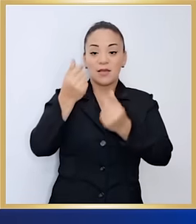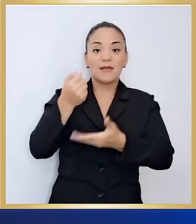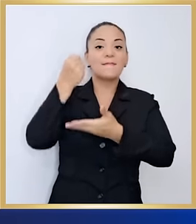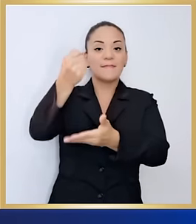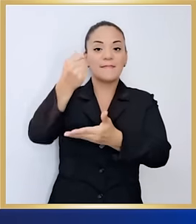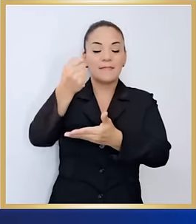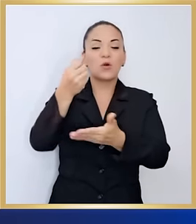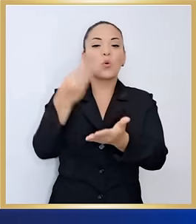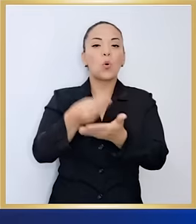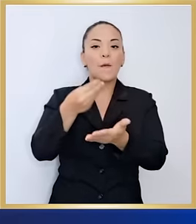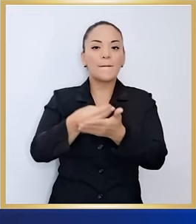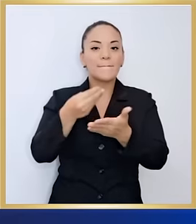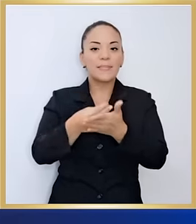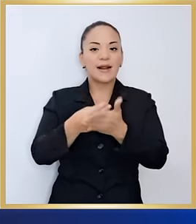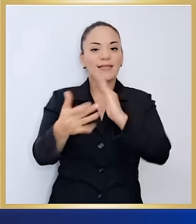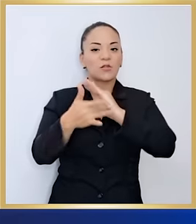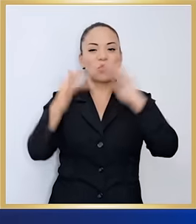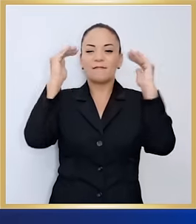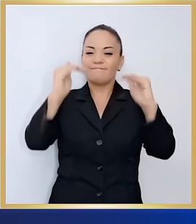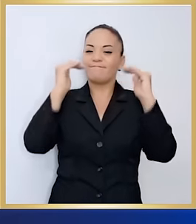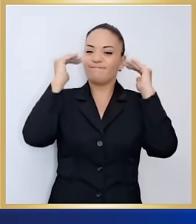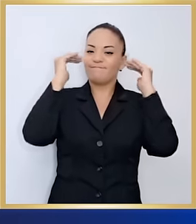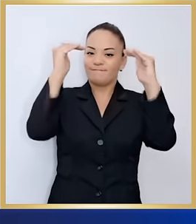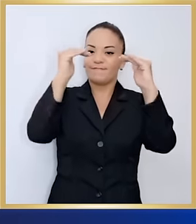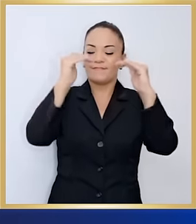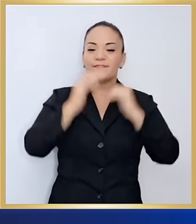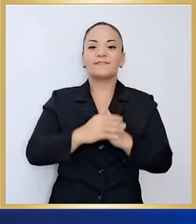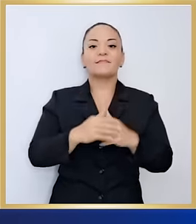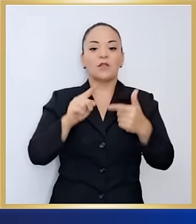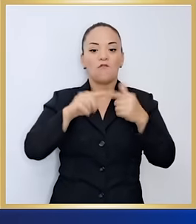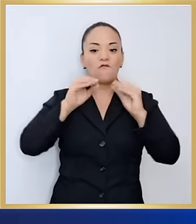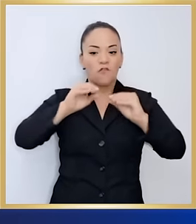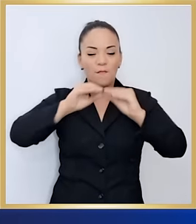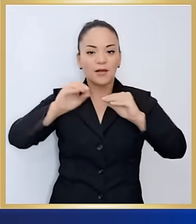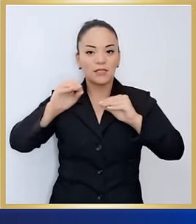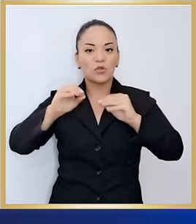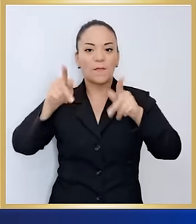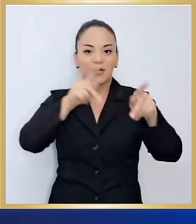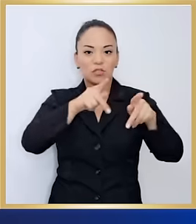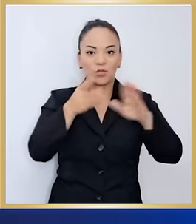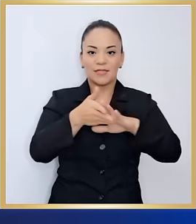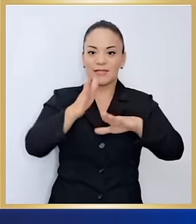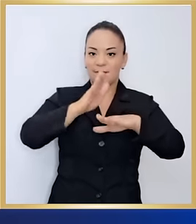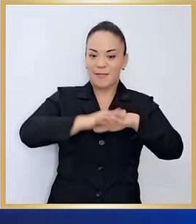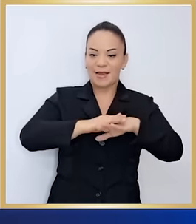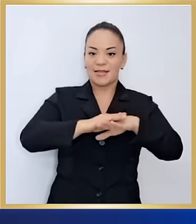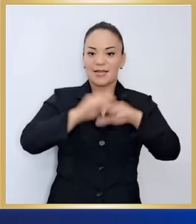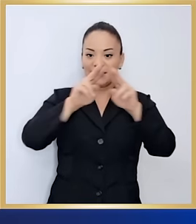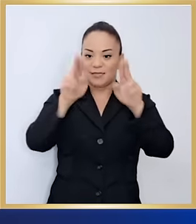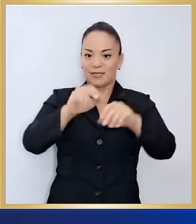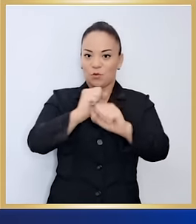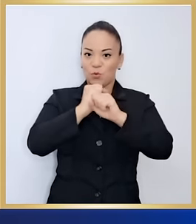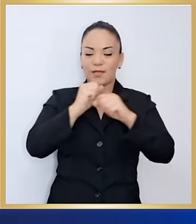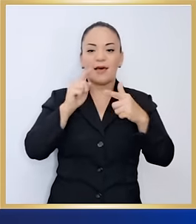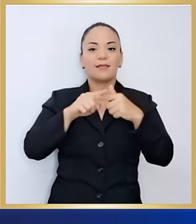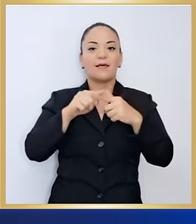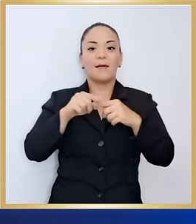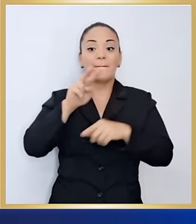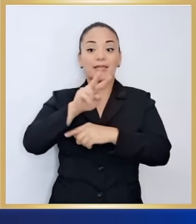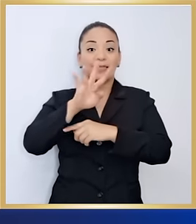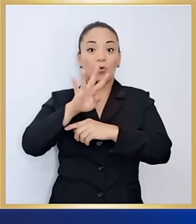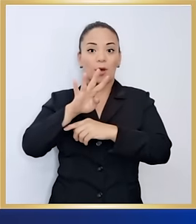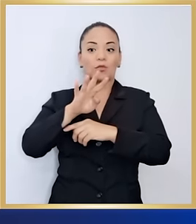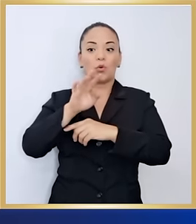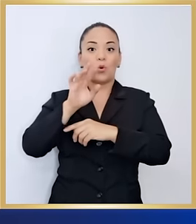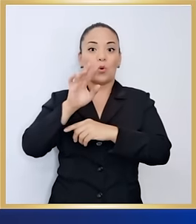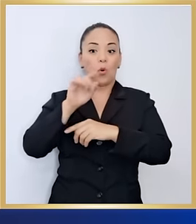millones de dólares se han invertido en la adquisición de la más alta tecnología, formación de especialistas en ciberseguridad